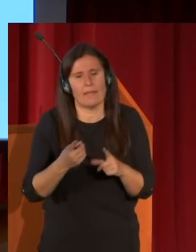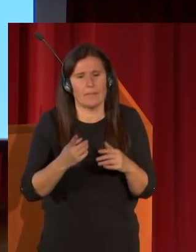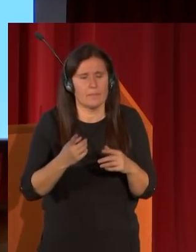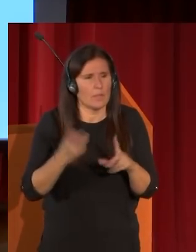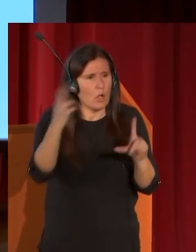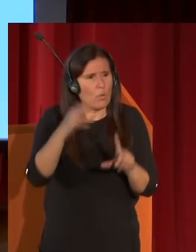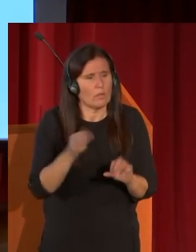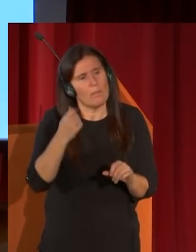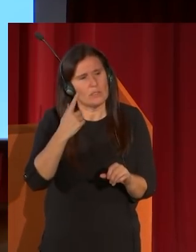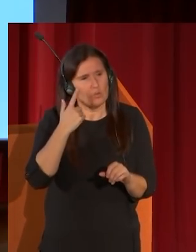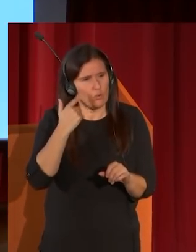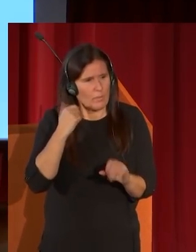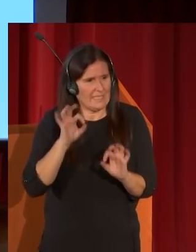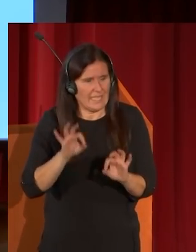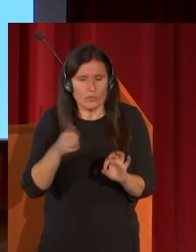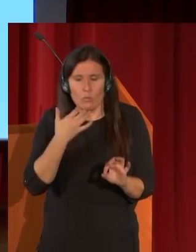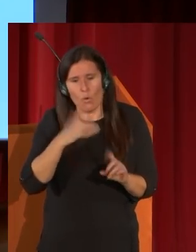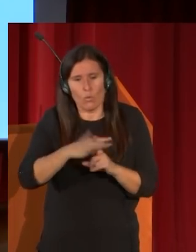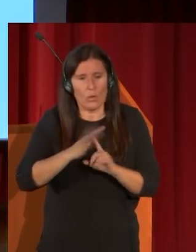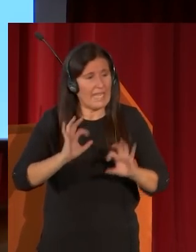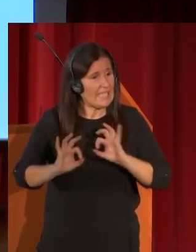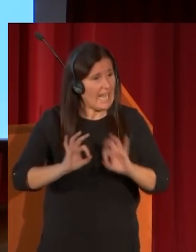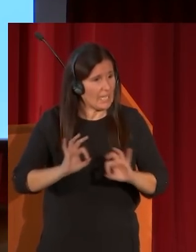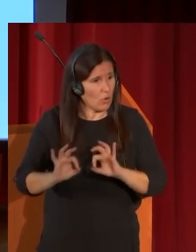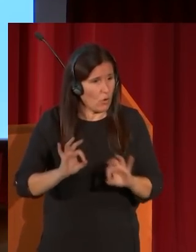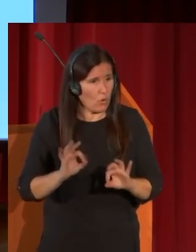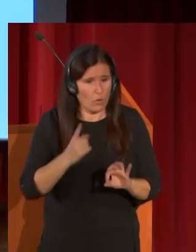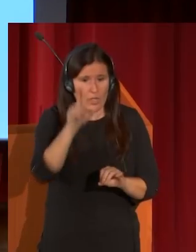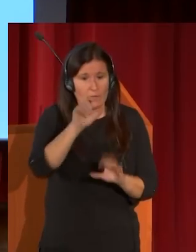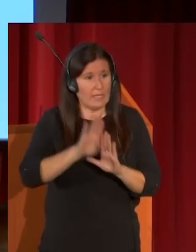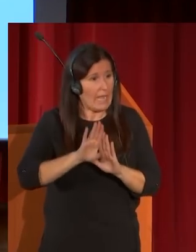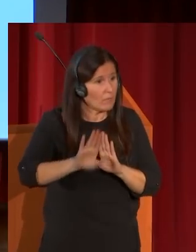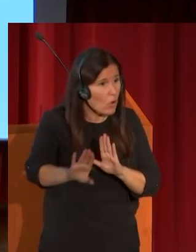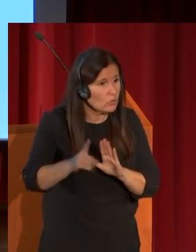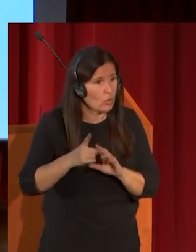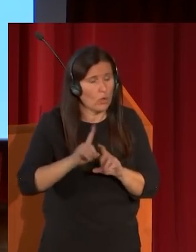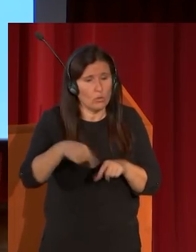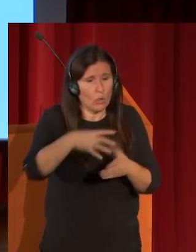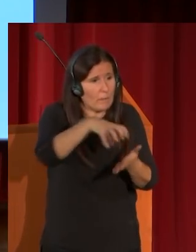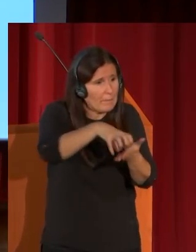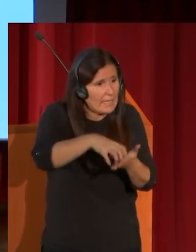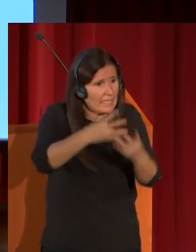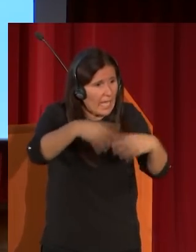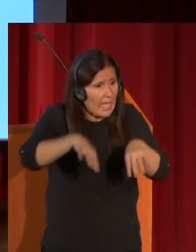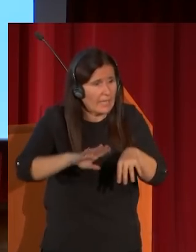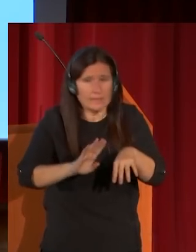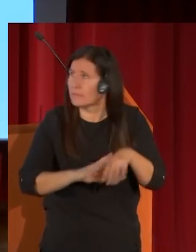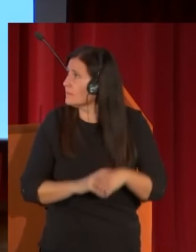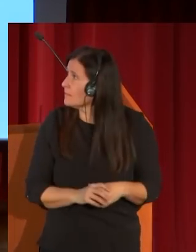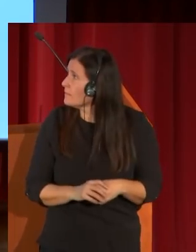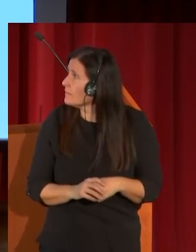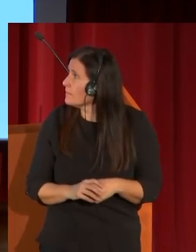teatrino fíjense que es como un escenario en las figuras al fondo en las bambalinas pero colocadas con una gran belleza este